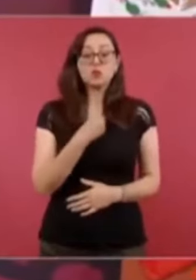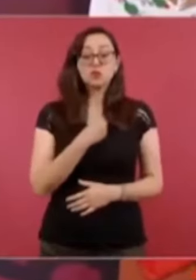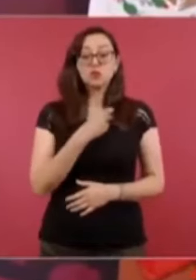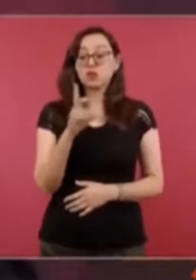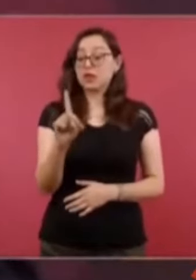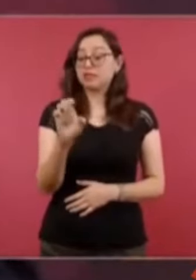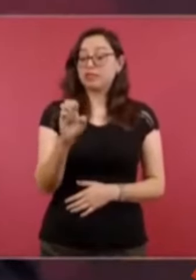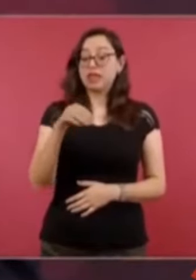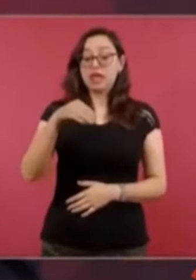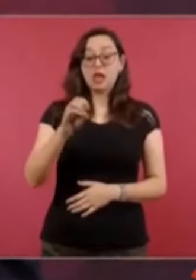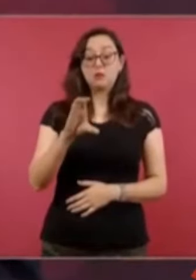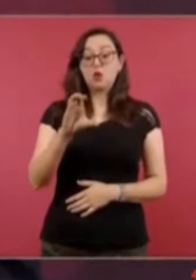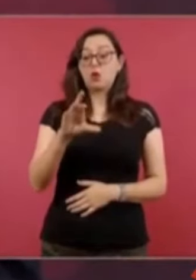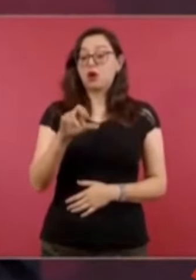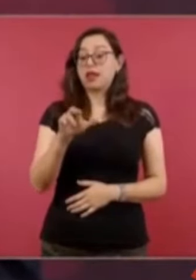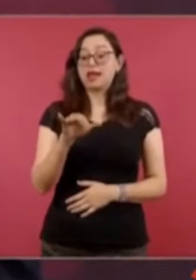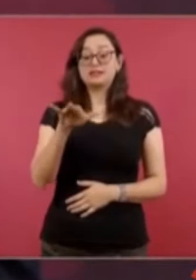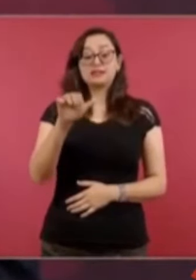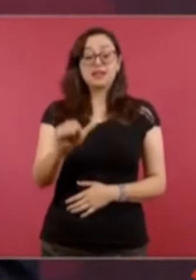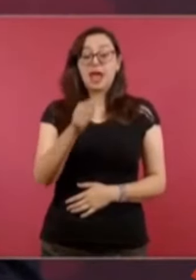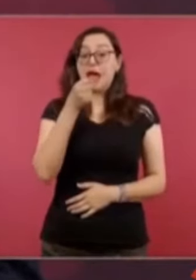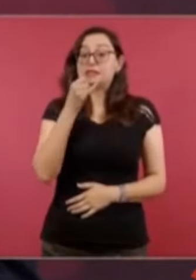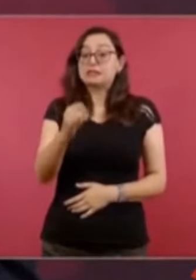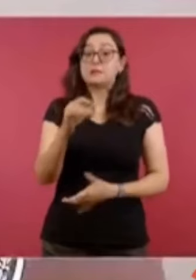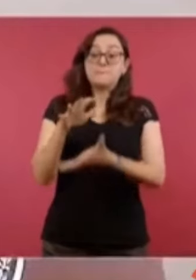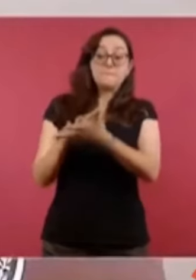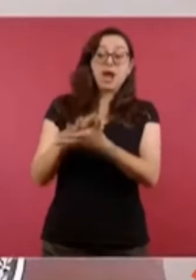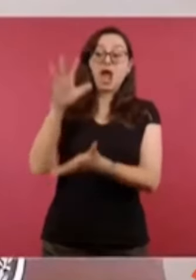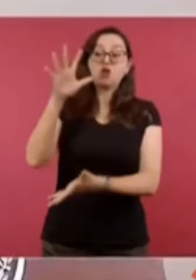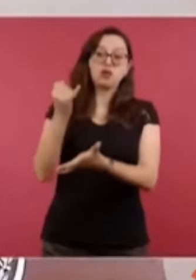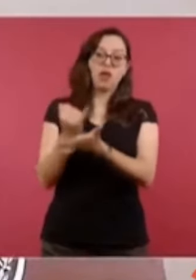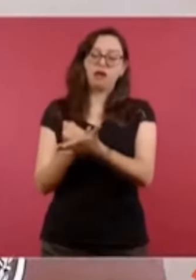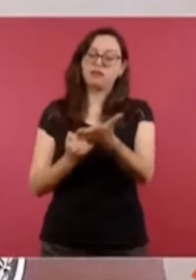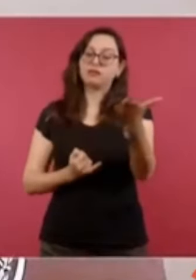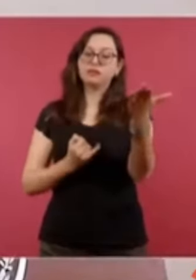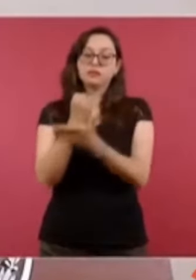Hay que garantizar la libertad a todos,